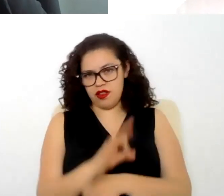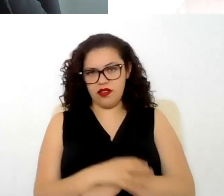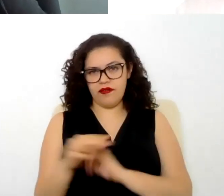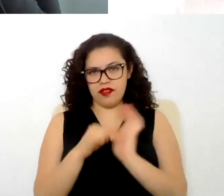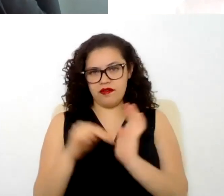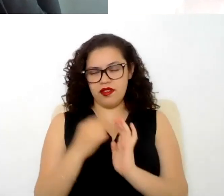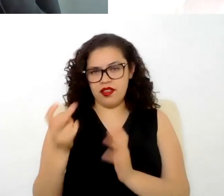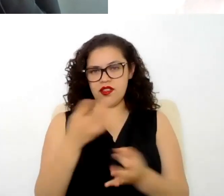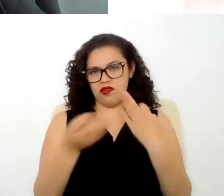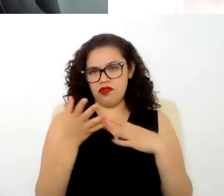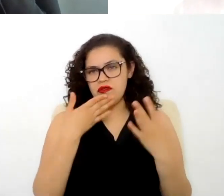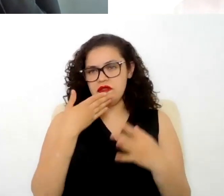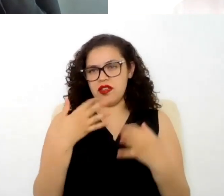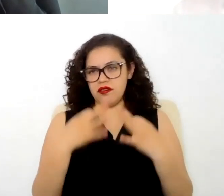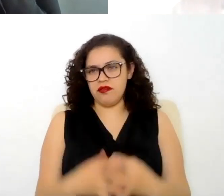básicamente todo